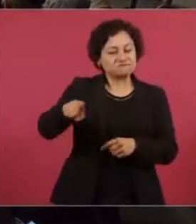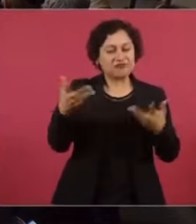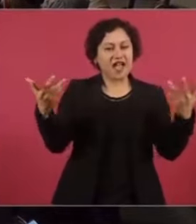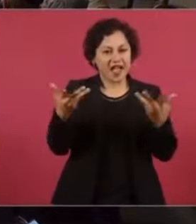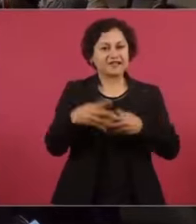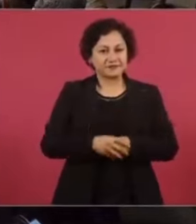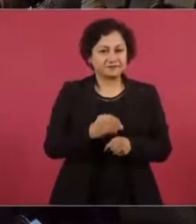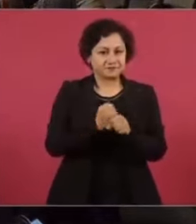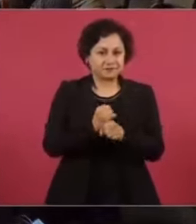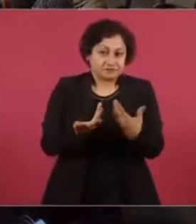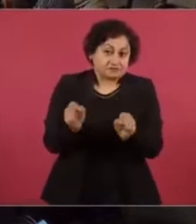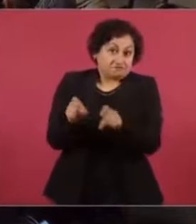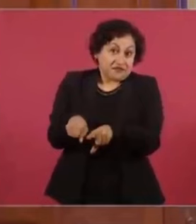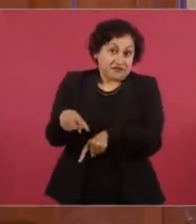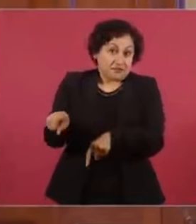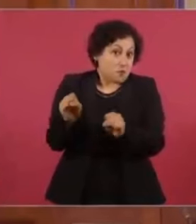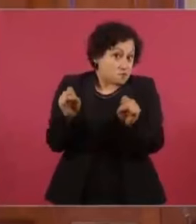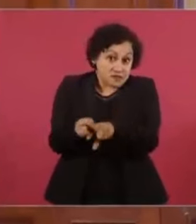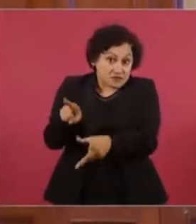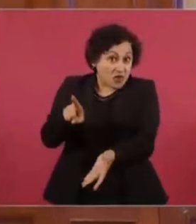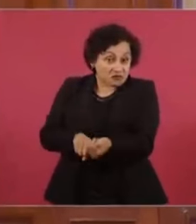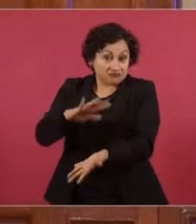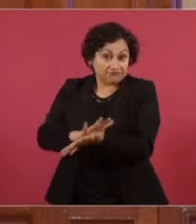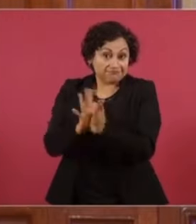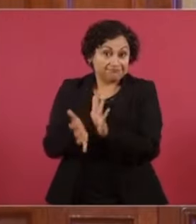Pues son ellos. Son los mismos.